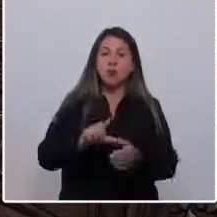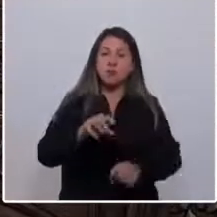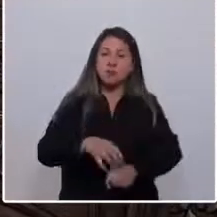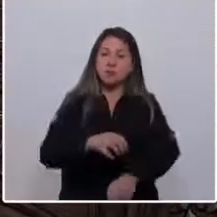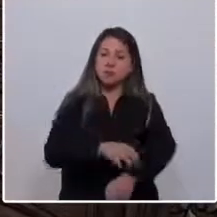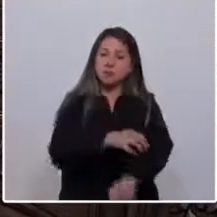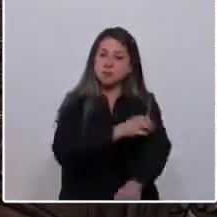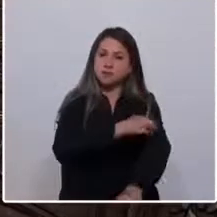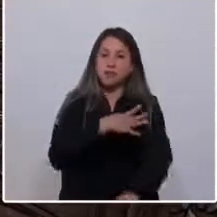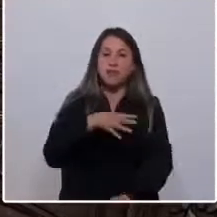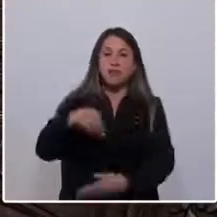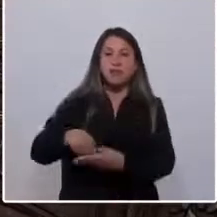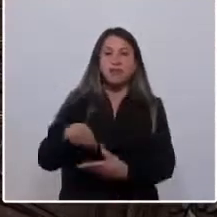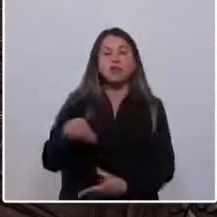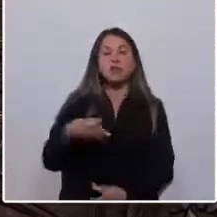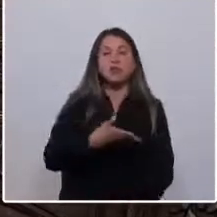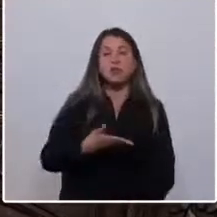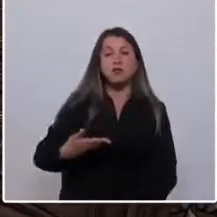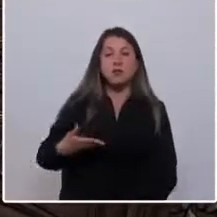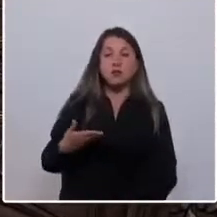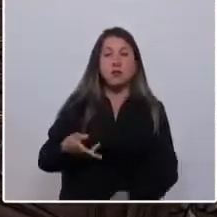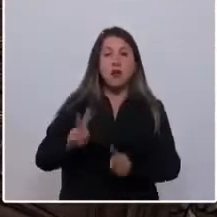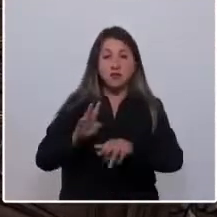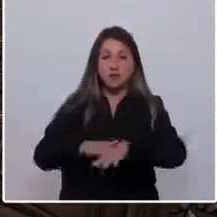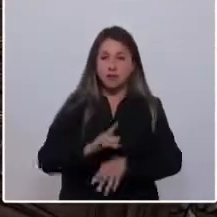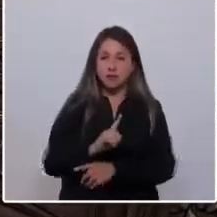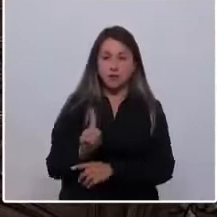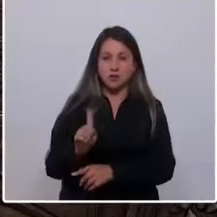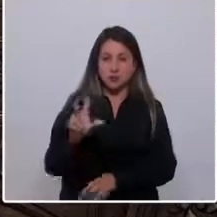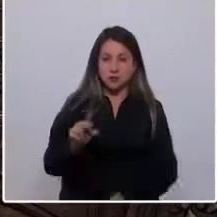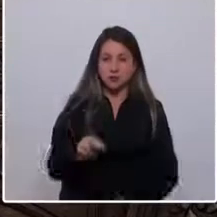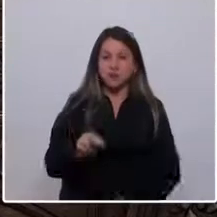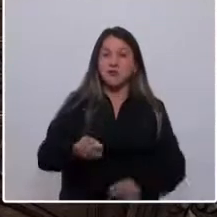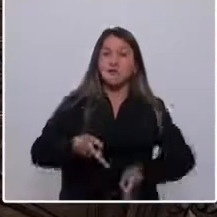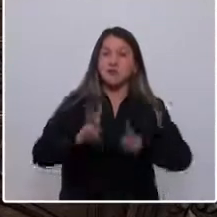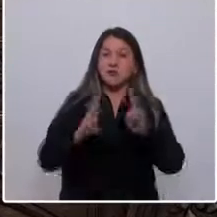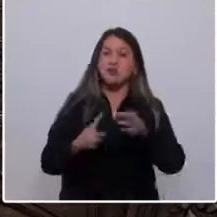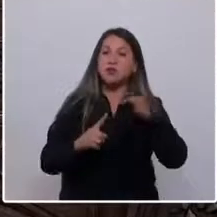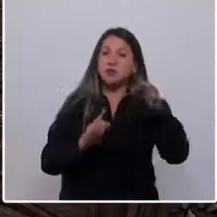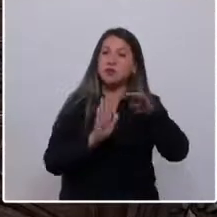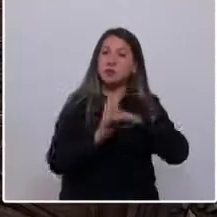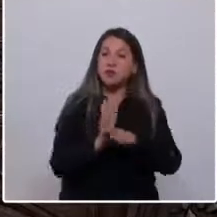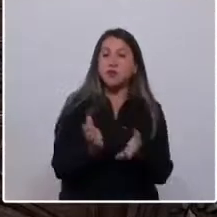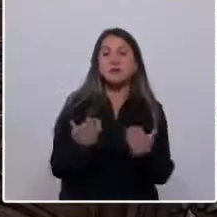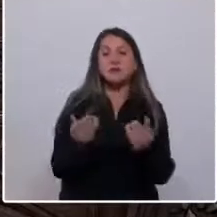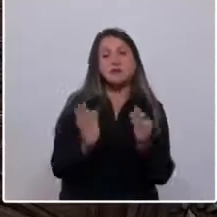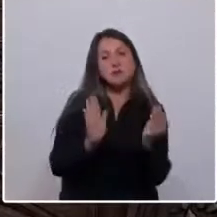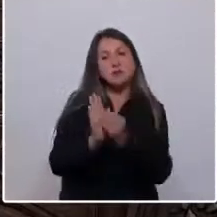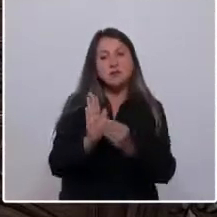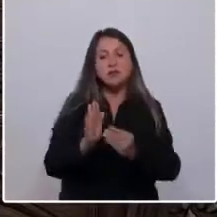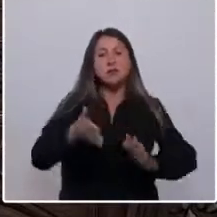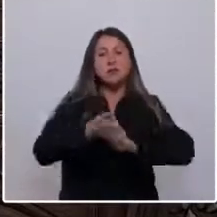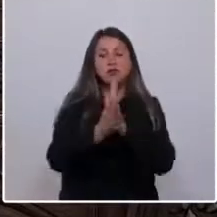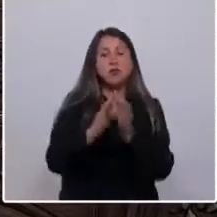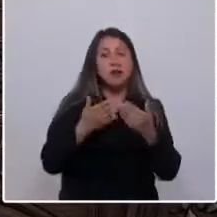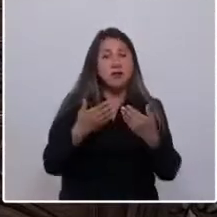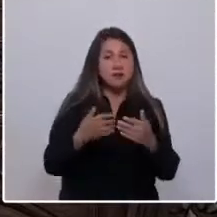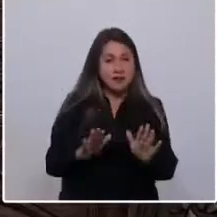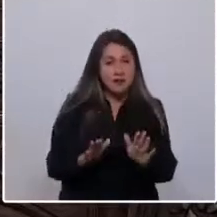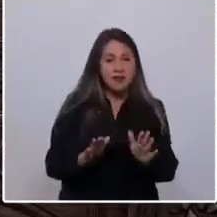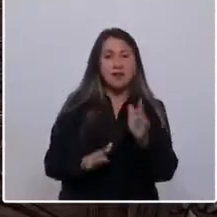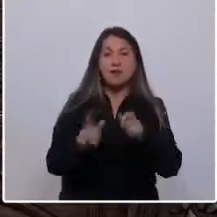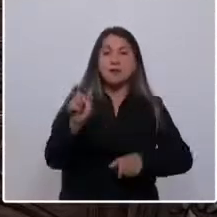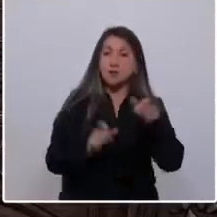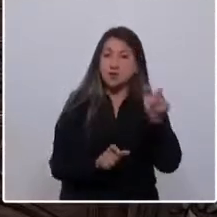gobierno. Respecto a nuestros derechos fundamentales, es necesario que consagremos todas las libertades, como lo he dicho. Las